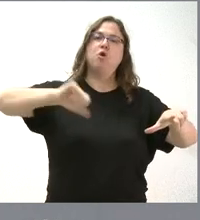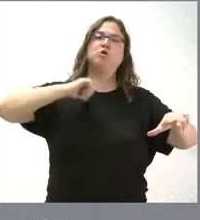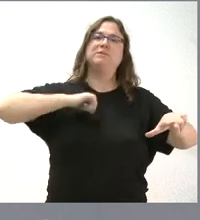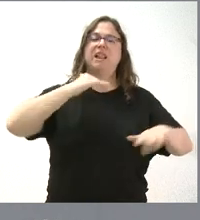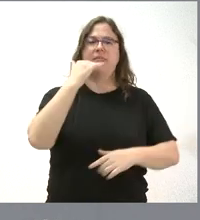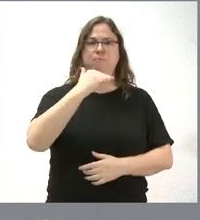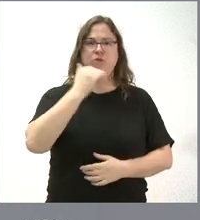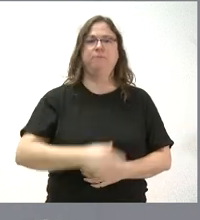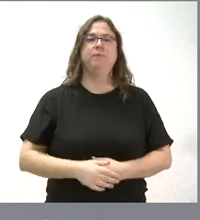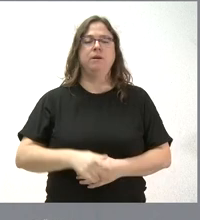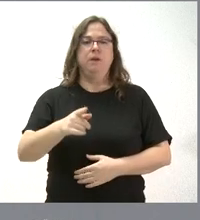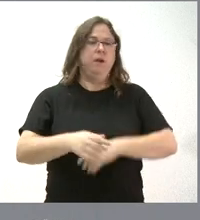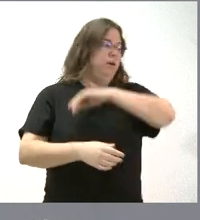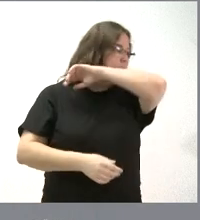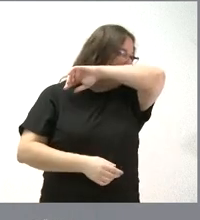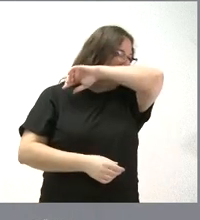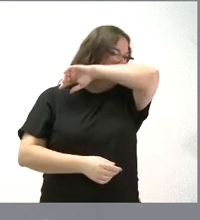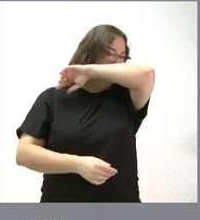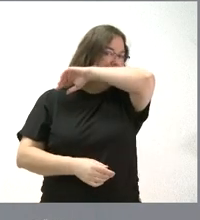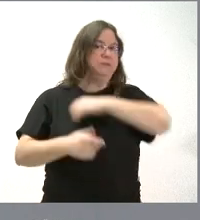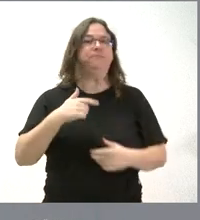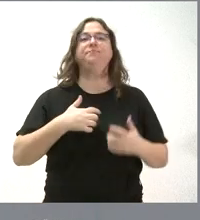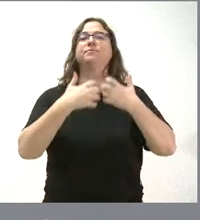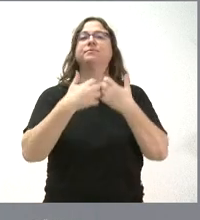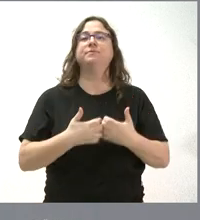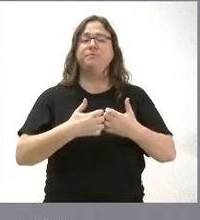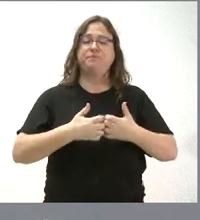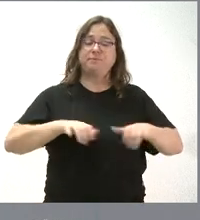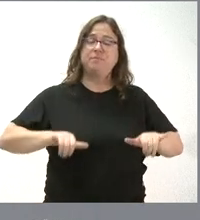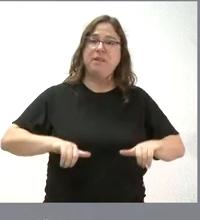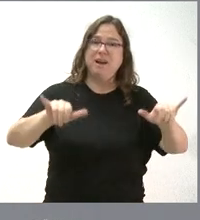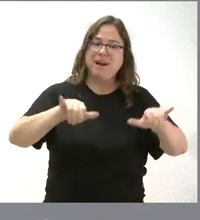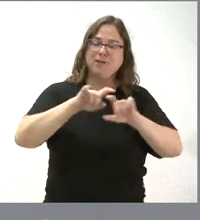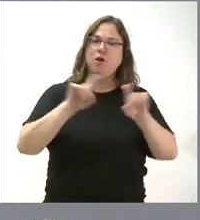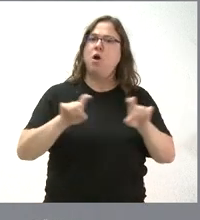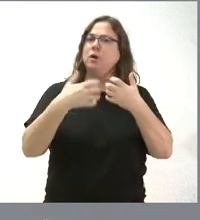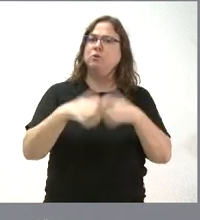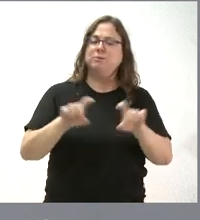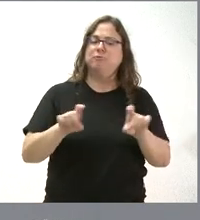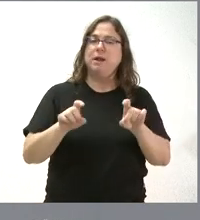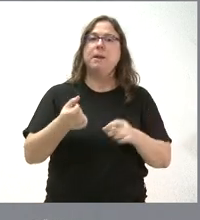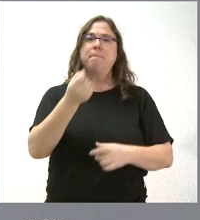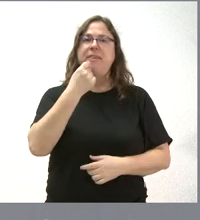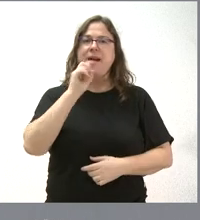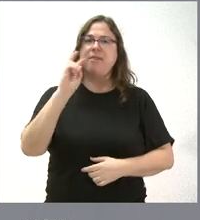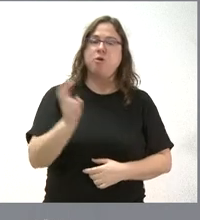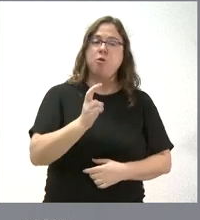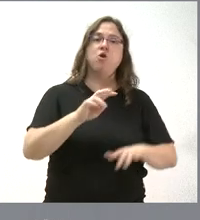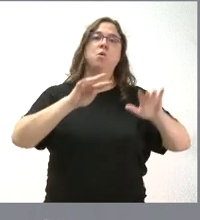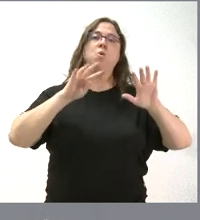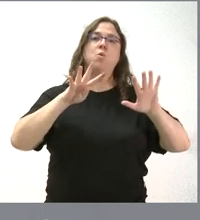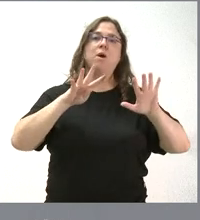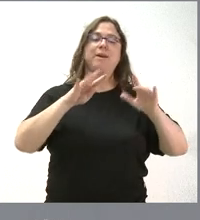Zamora. Es el suministro, instalación y puesta en funcionamiento de 41 carros informatizados de medicación y 9 carros